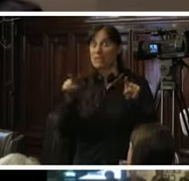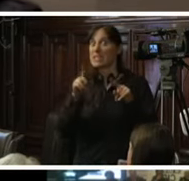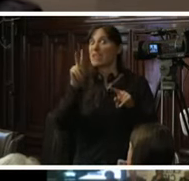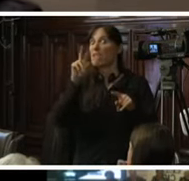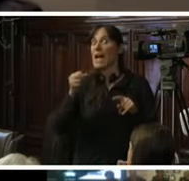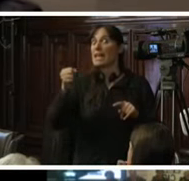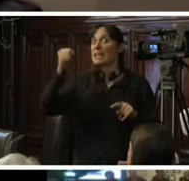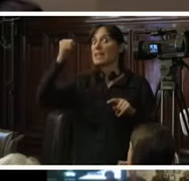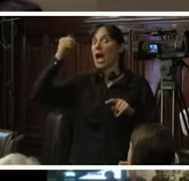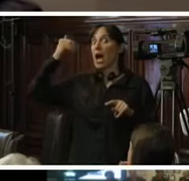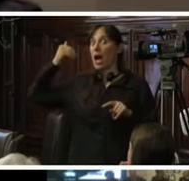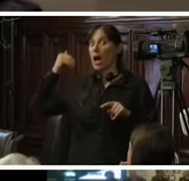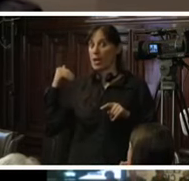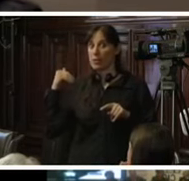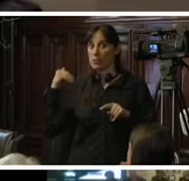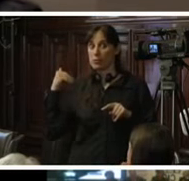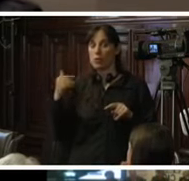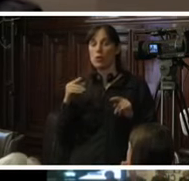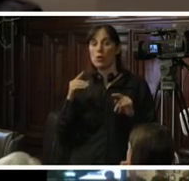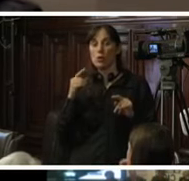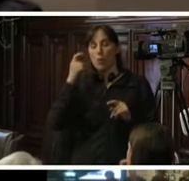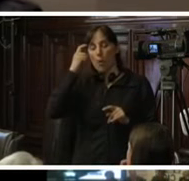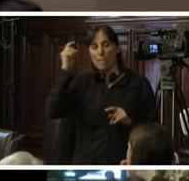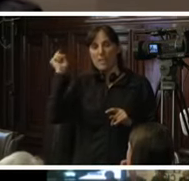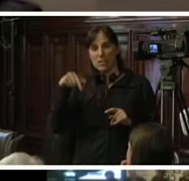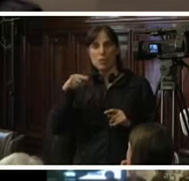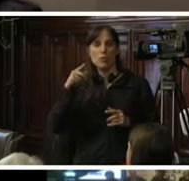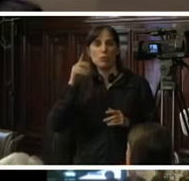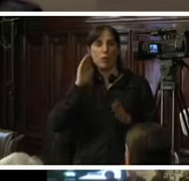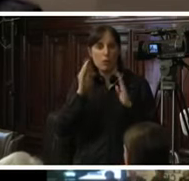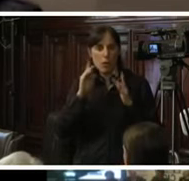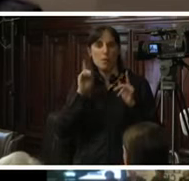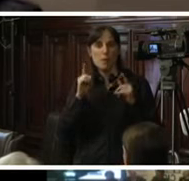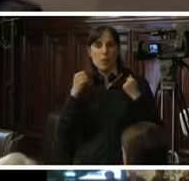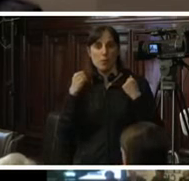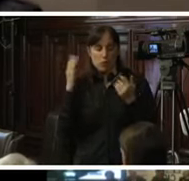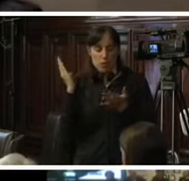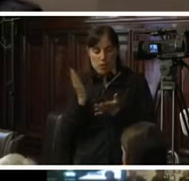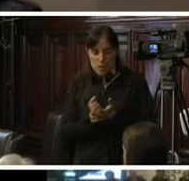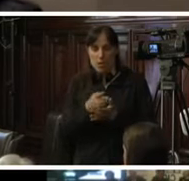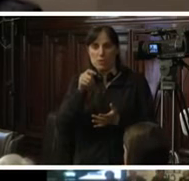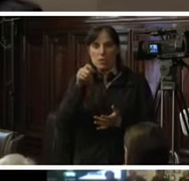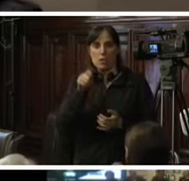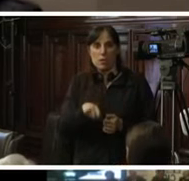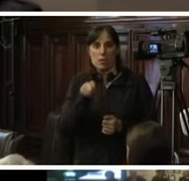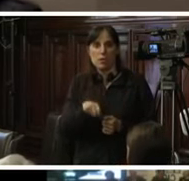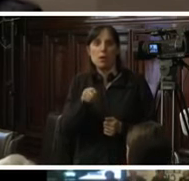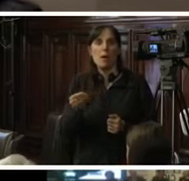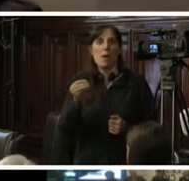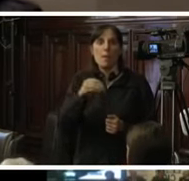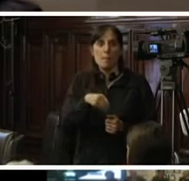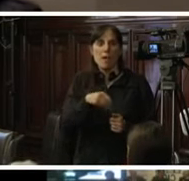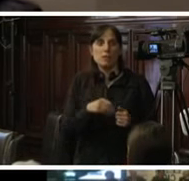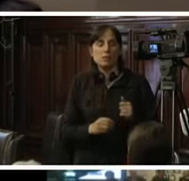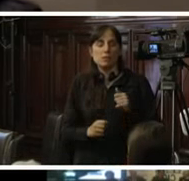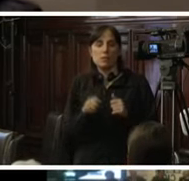años tanto la doctrina como la práctica del poder judicial y del tribunal constitucional han dotado a todos